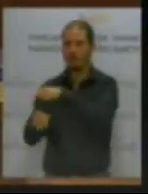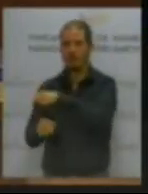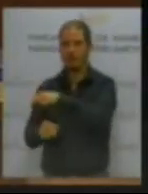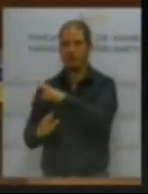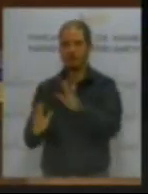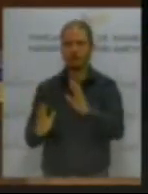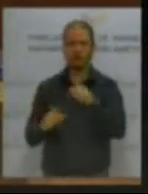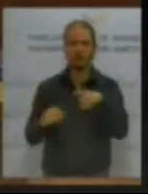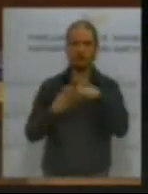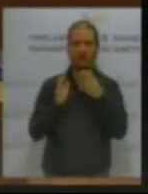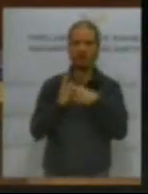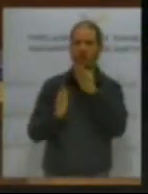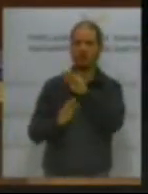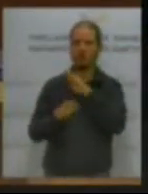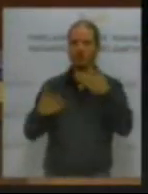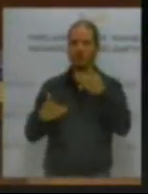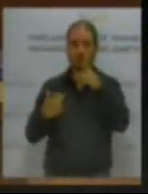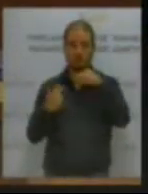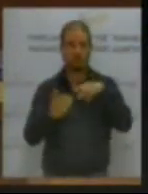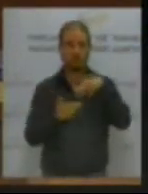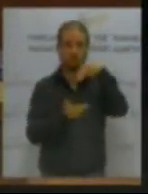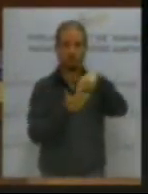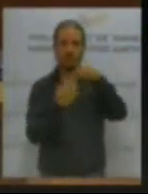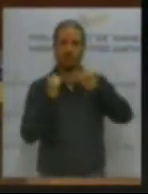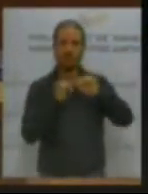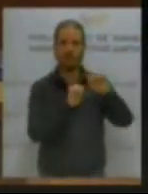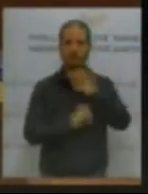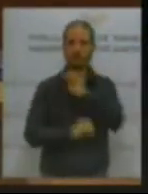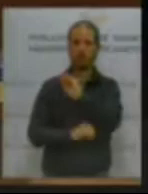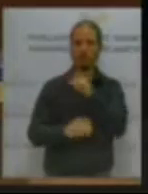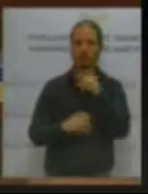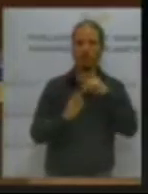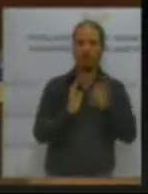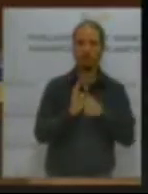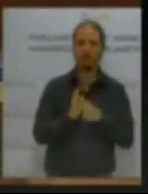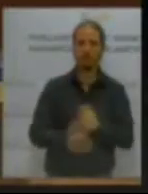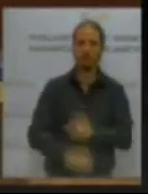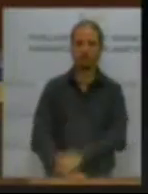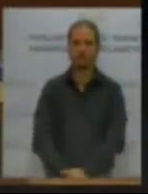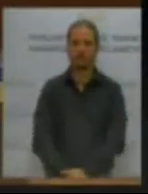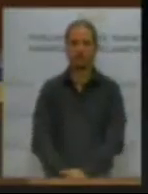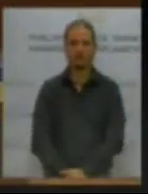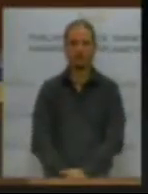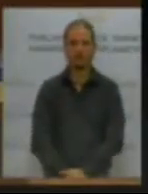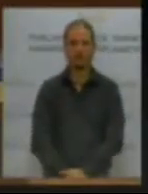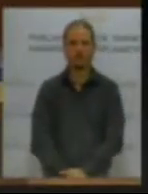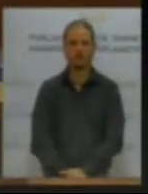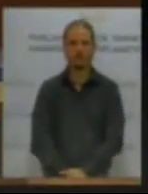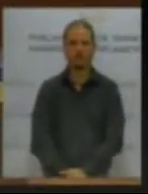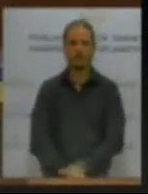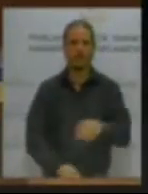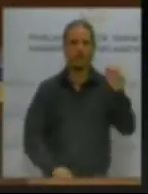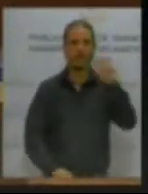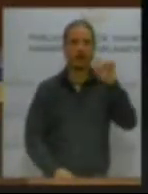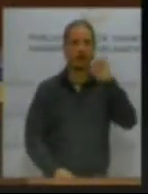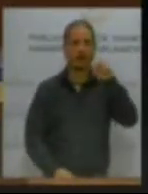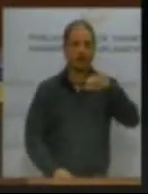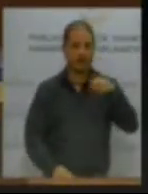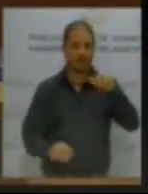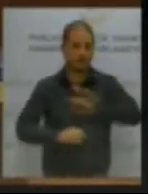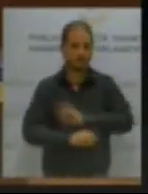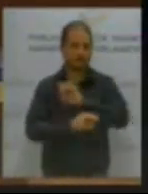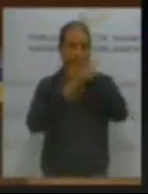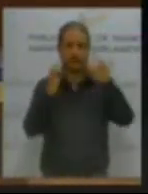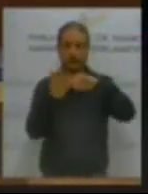sea la suya. Bueno, señor Araiz, ha quedado claro, porque no tenemos plan de